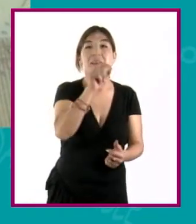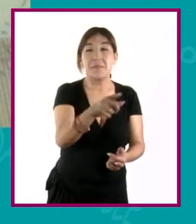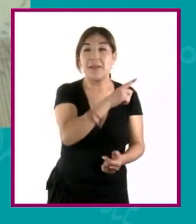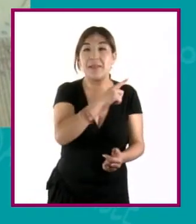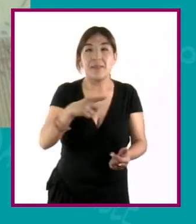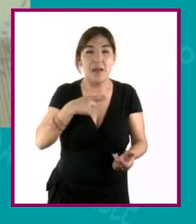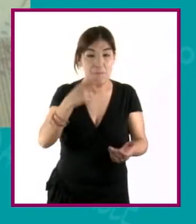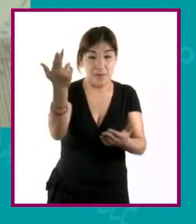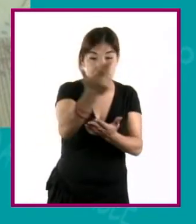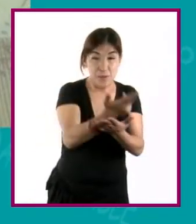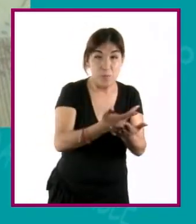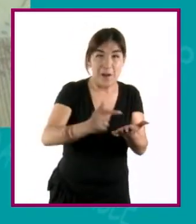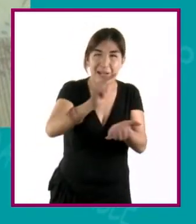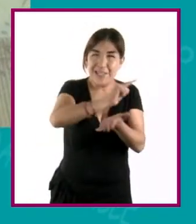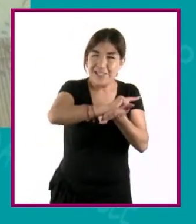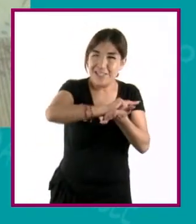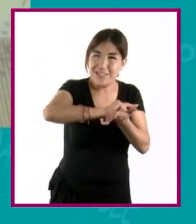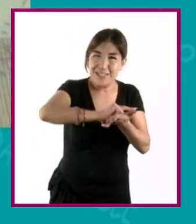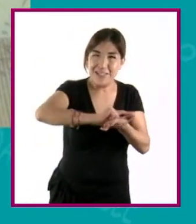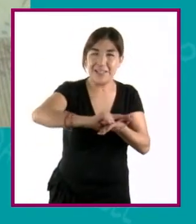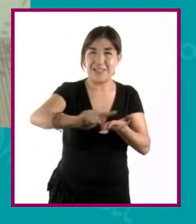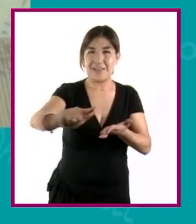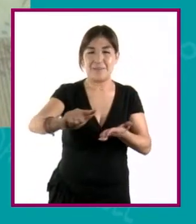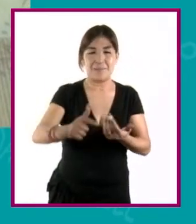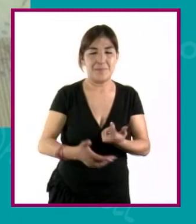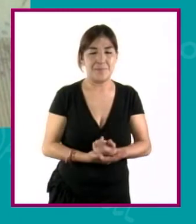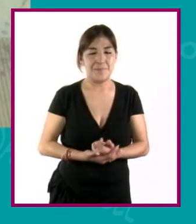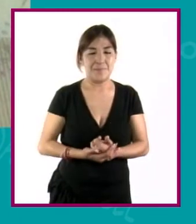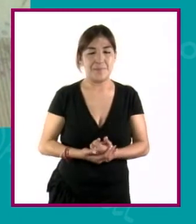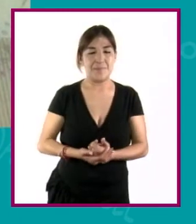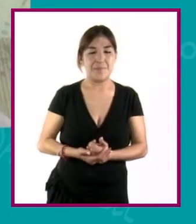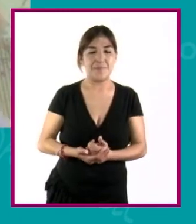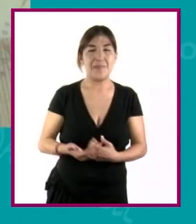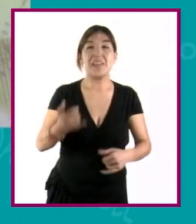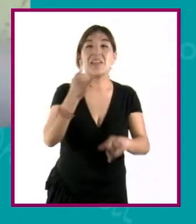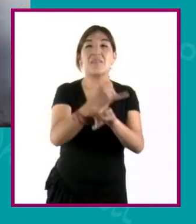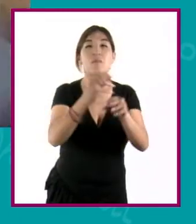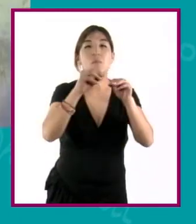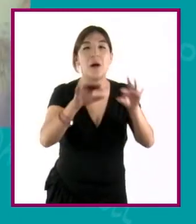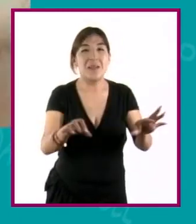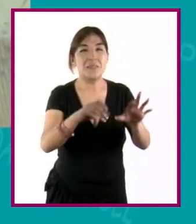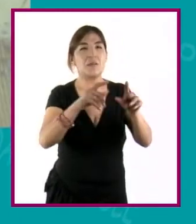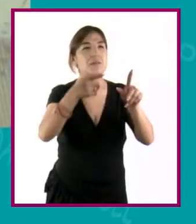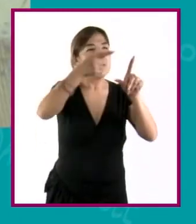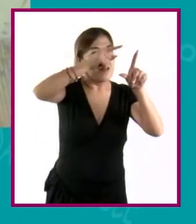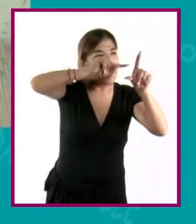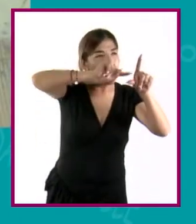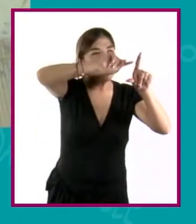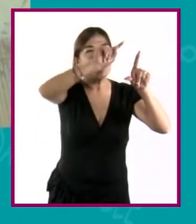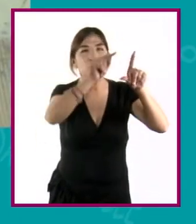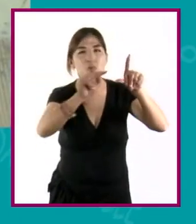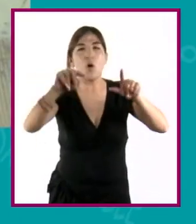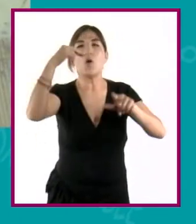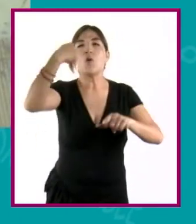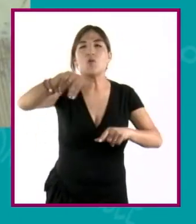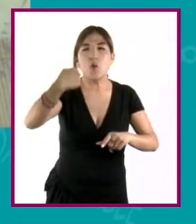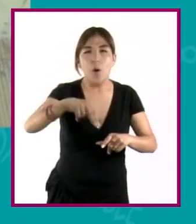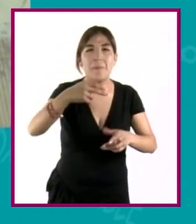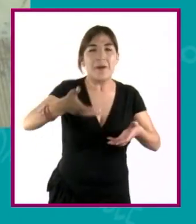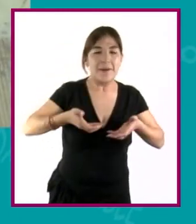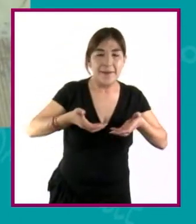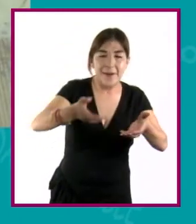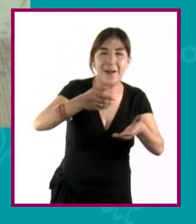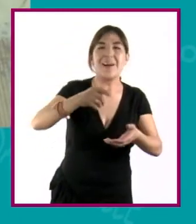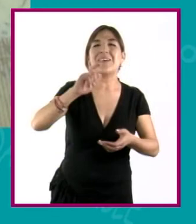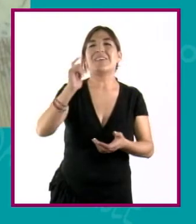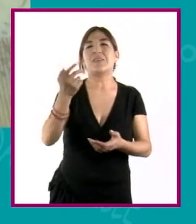se ponen ya los, con una mayor especificidad, las dimensiones, los nombres de los locales, los datos